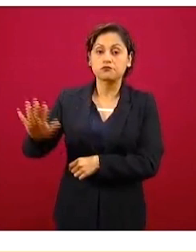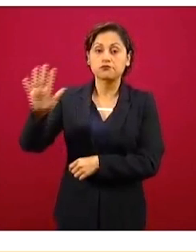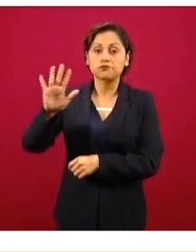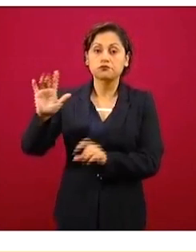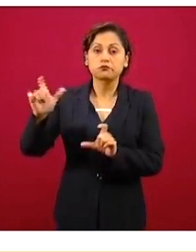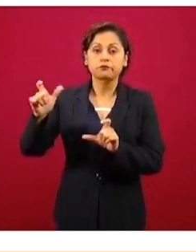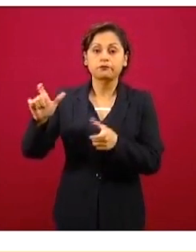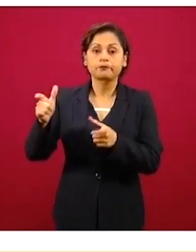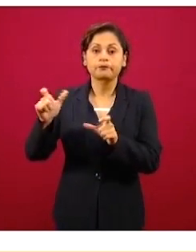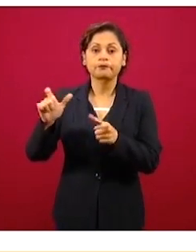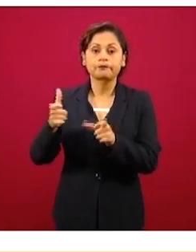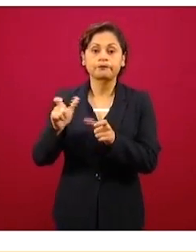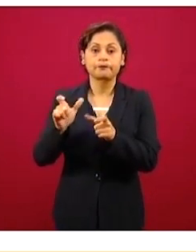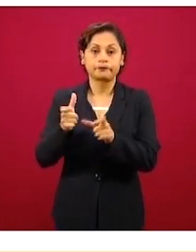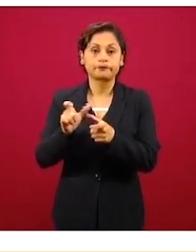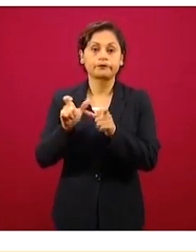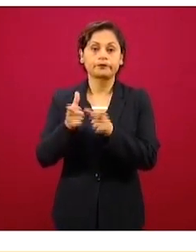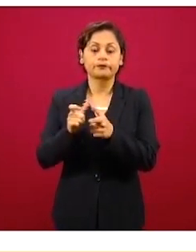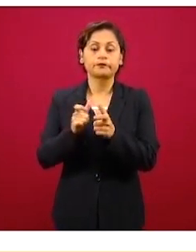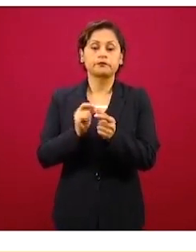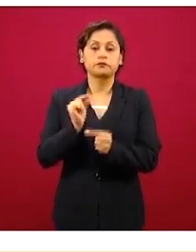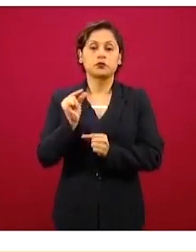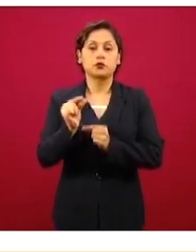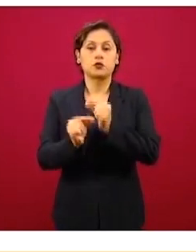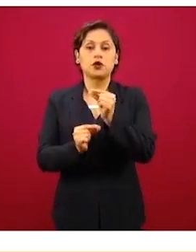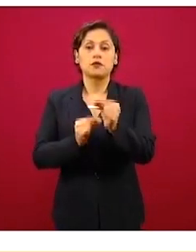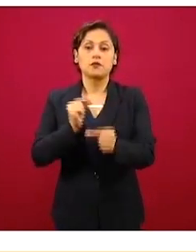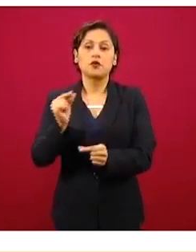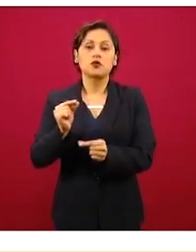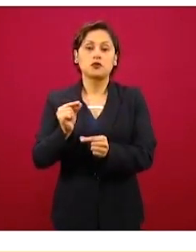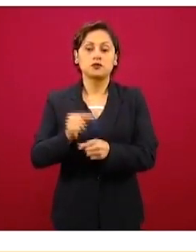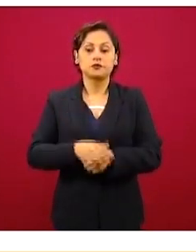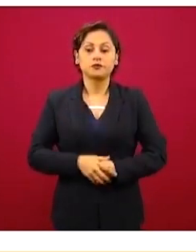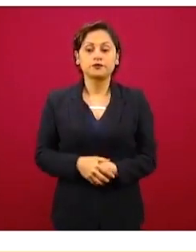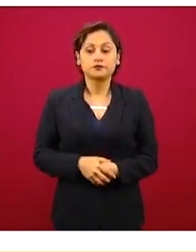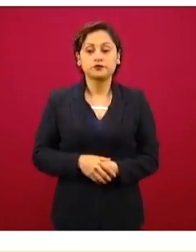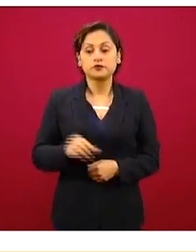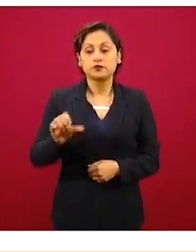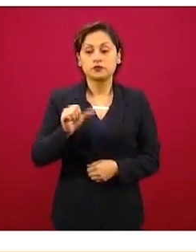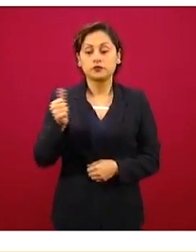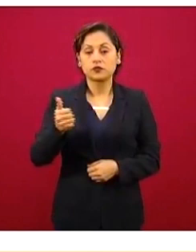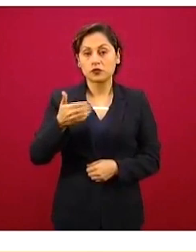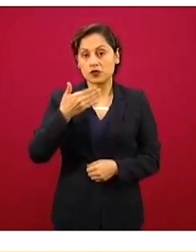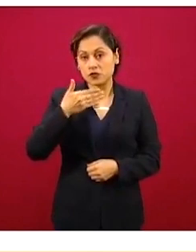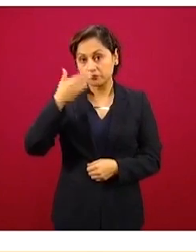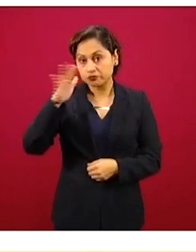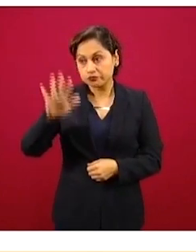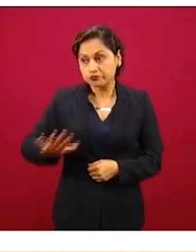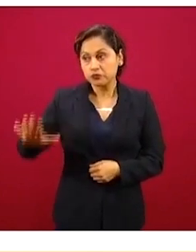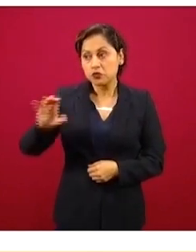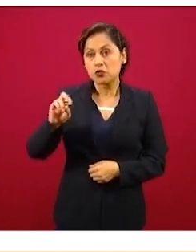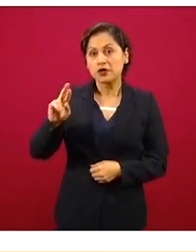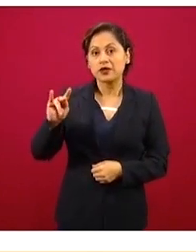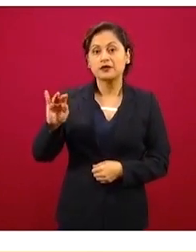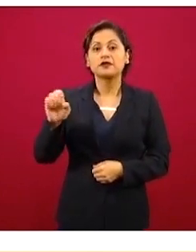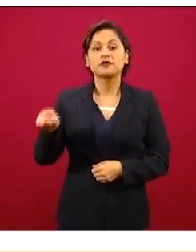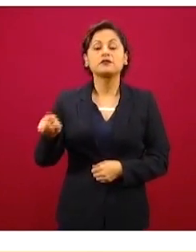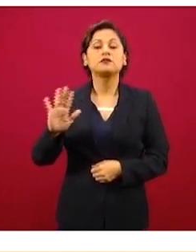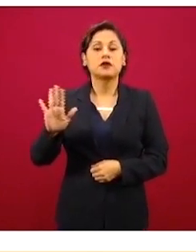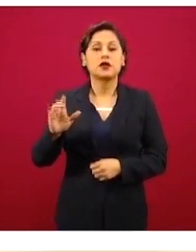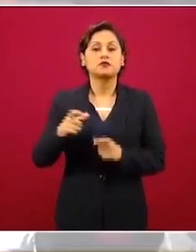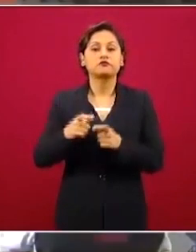Oriental, están también a la alza. La siguiente, en México 71 mil 105 personas